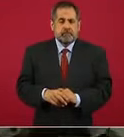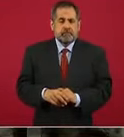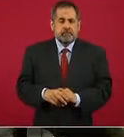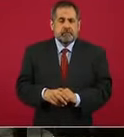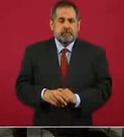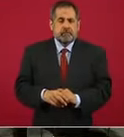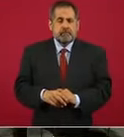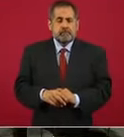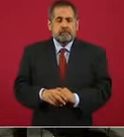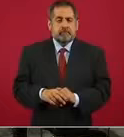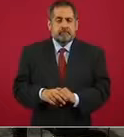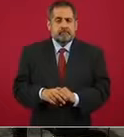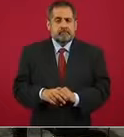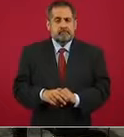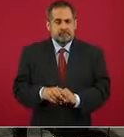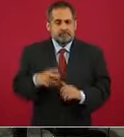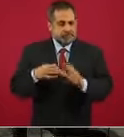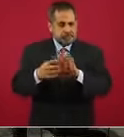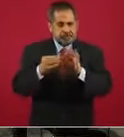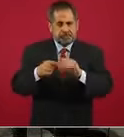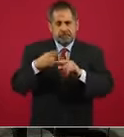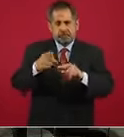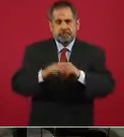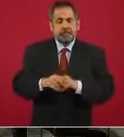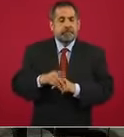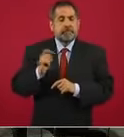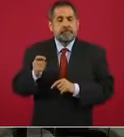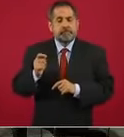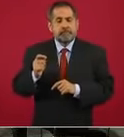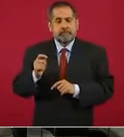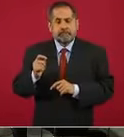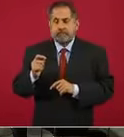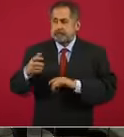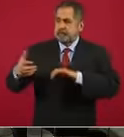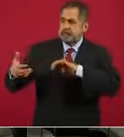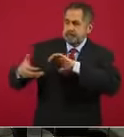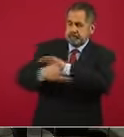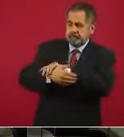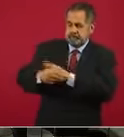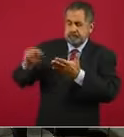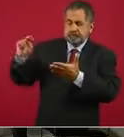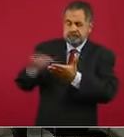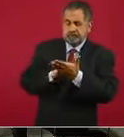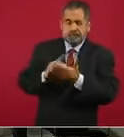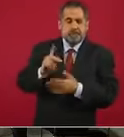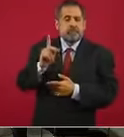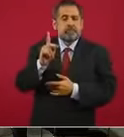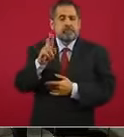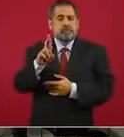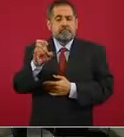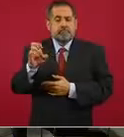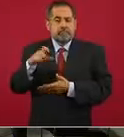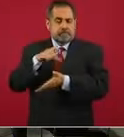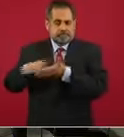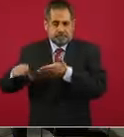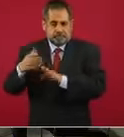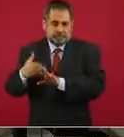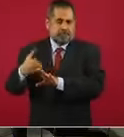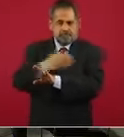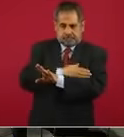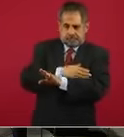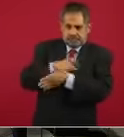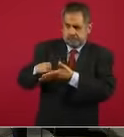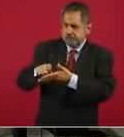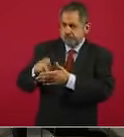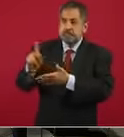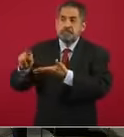solo para recordar la fecha de firma del acuerdo de precompra con cada una de esas posibles vacunas o